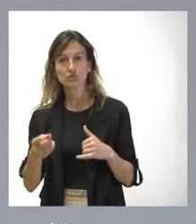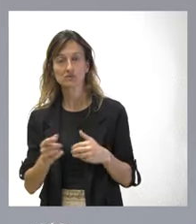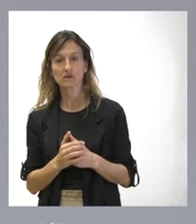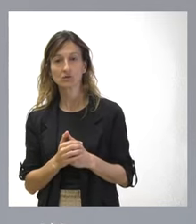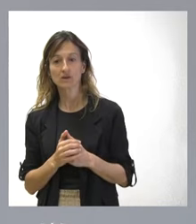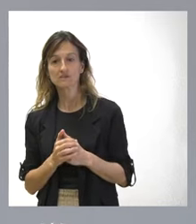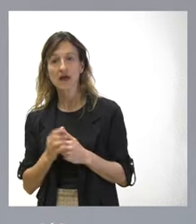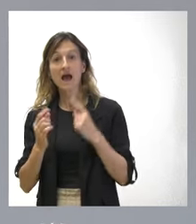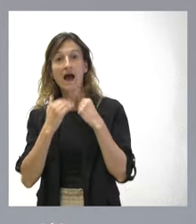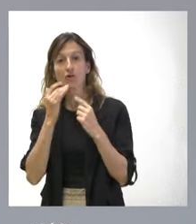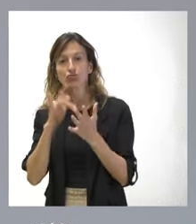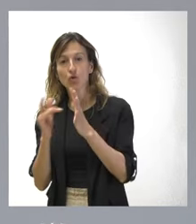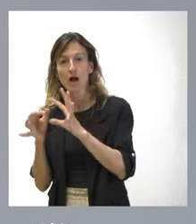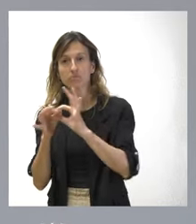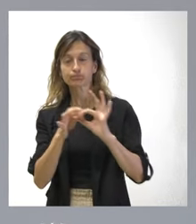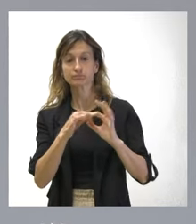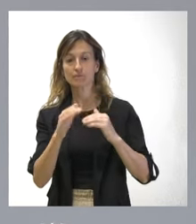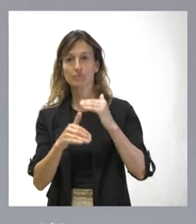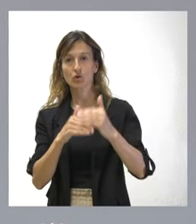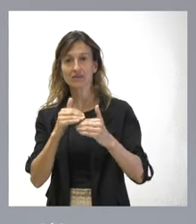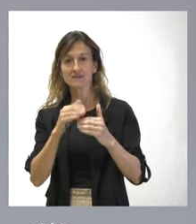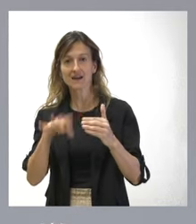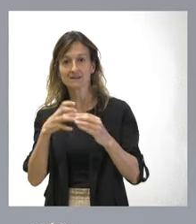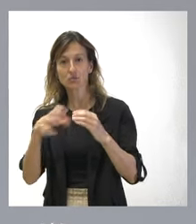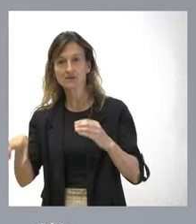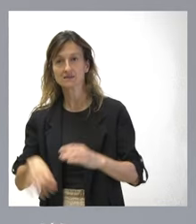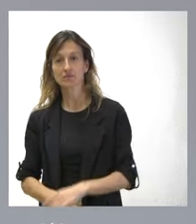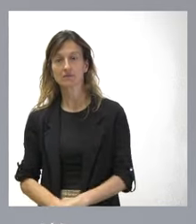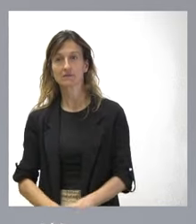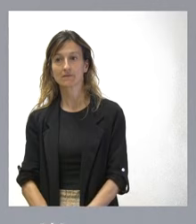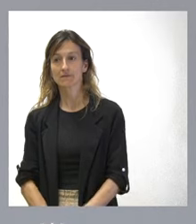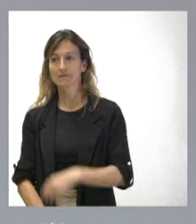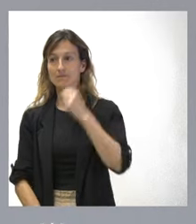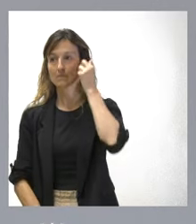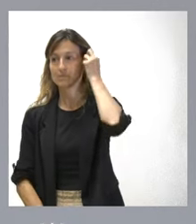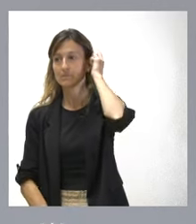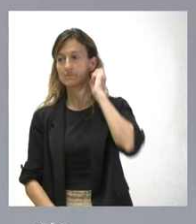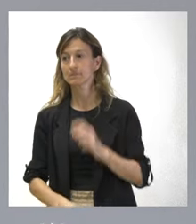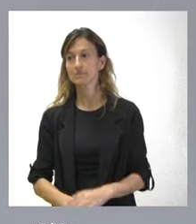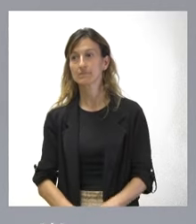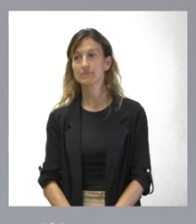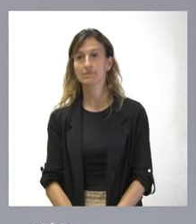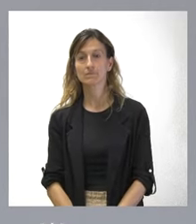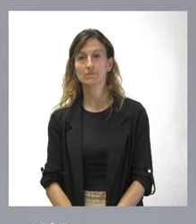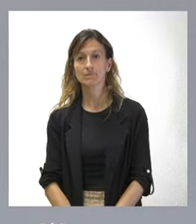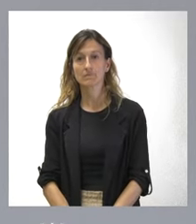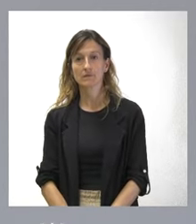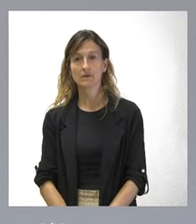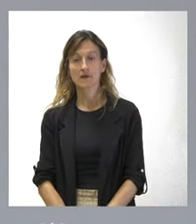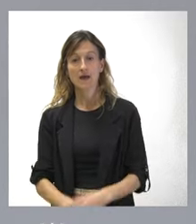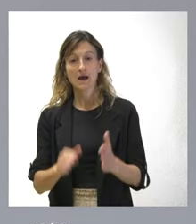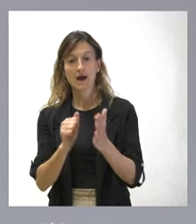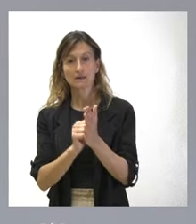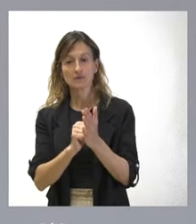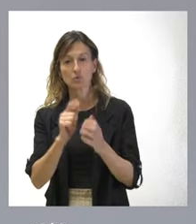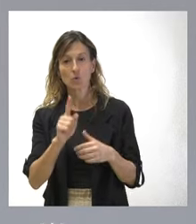conexión con lo que es el proceso secesionista anterior. Es decir, deja abierto ese artículo 1,